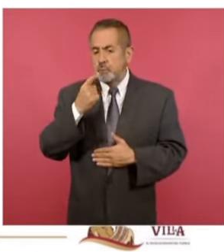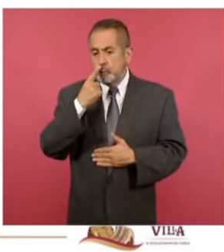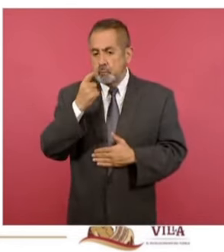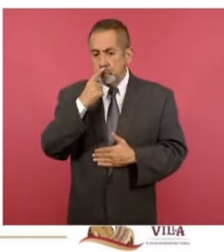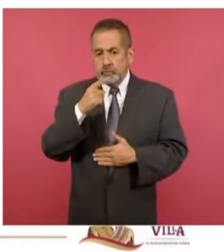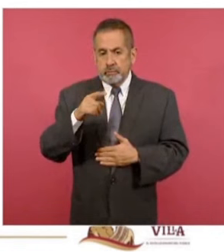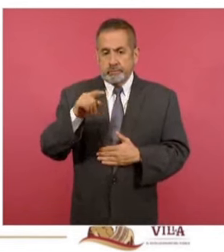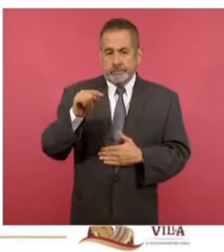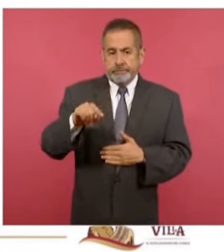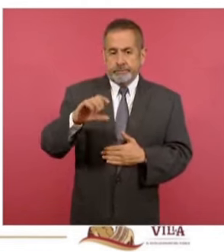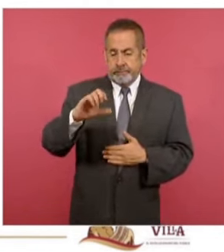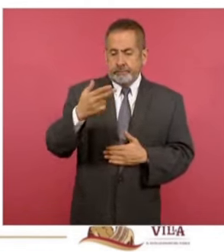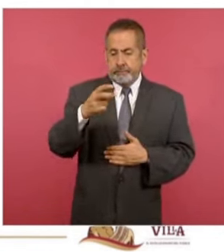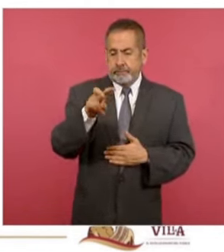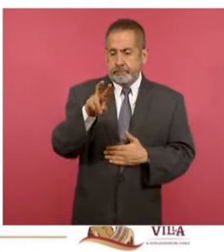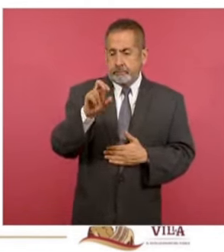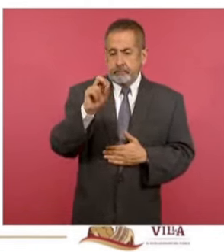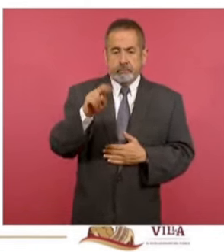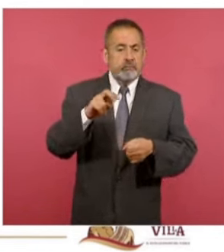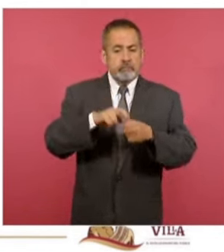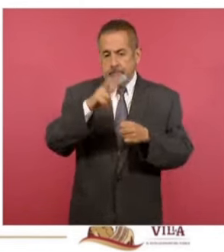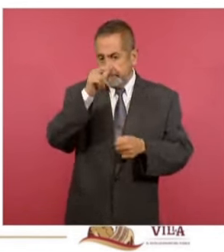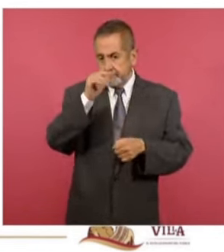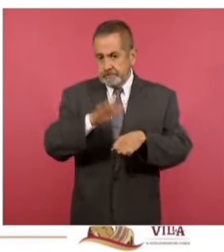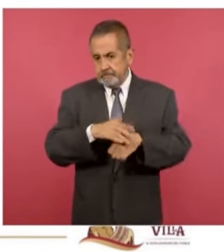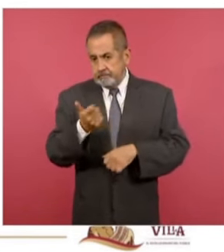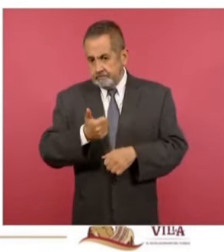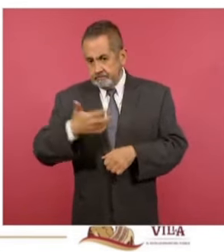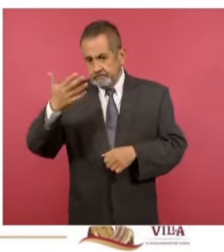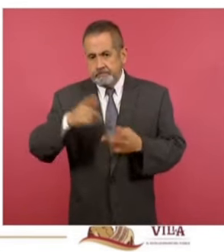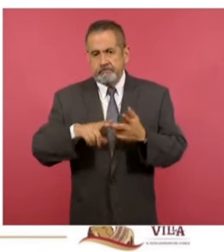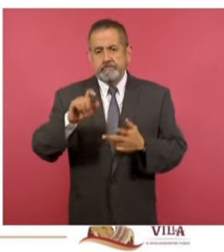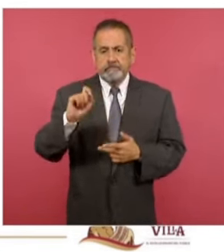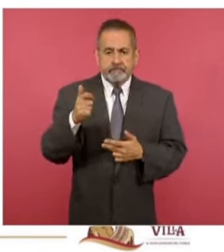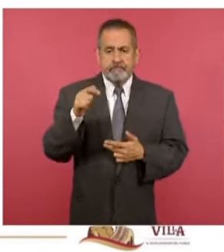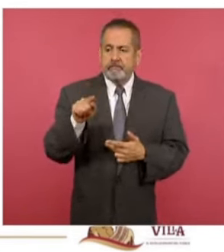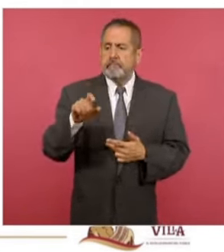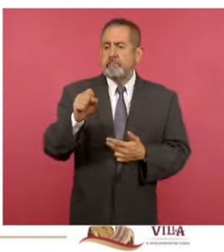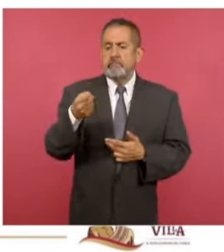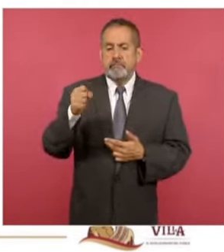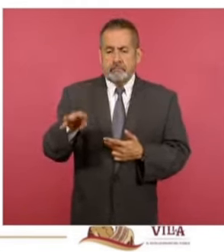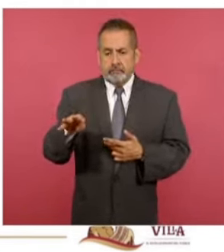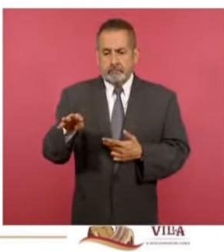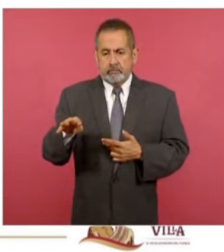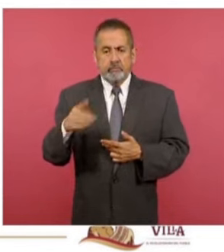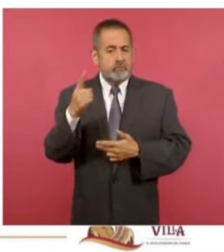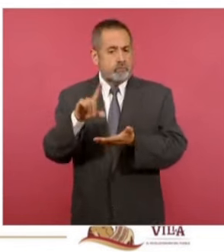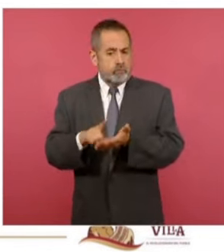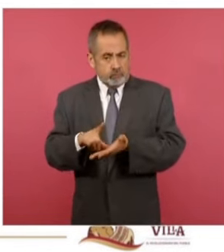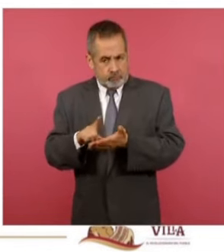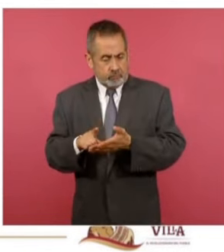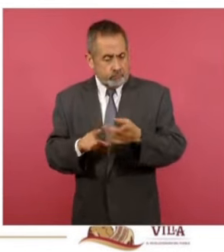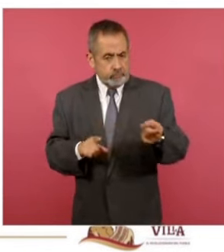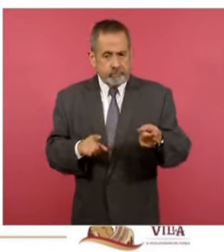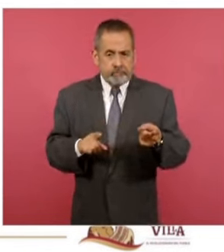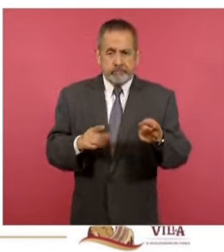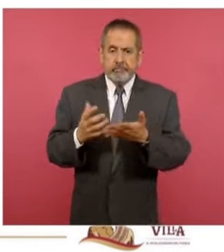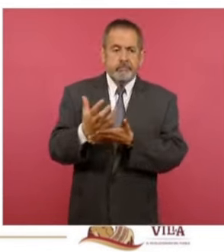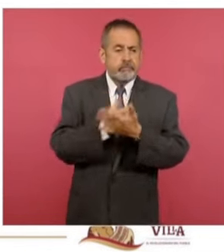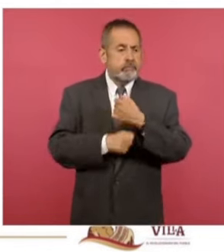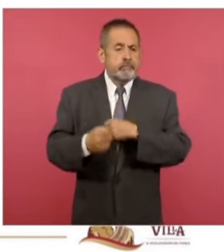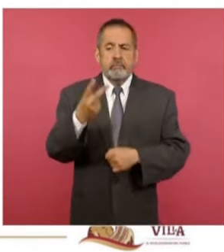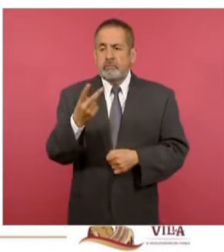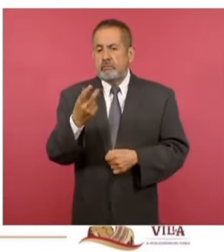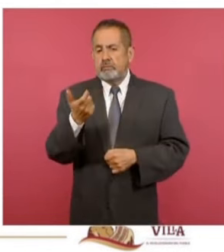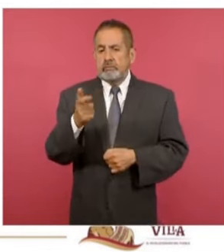Chevron tiene el precio más alto, en Hermosillo, Sonora, 26 pesos con 69 centavos por litro, un margen de dos pesos